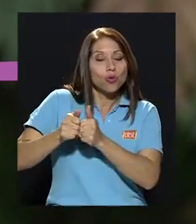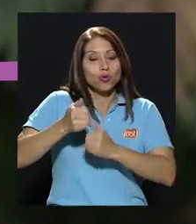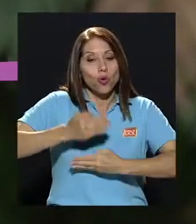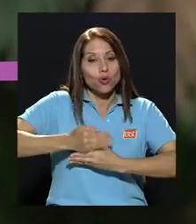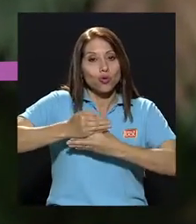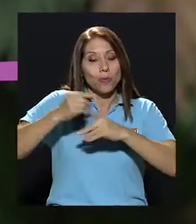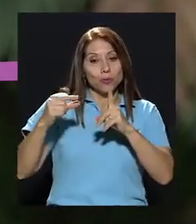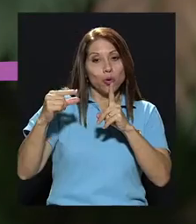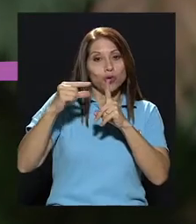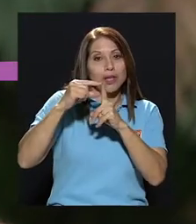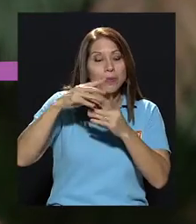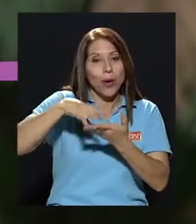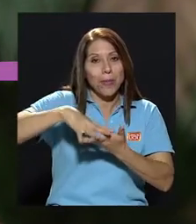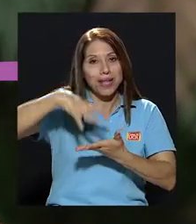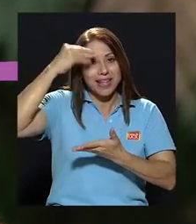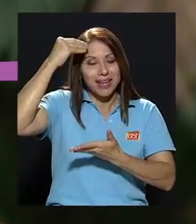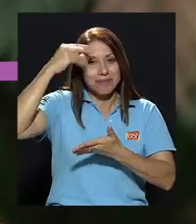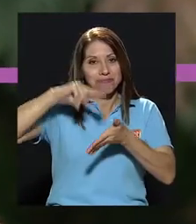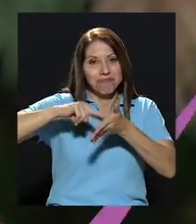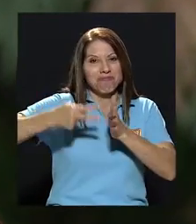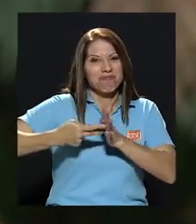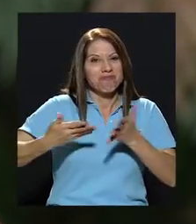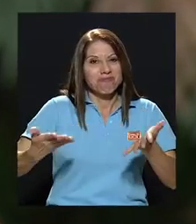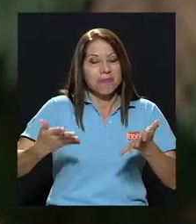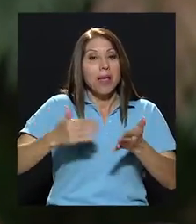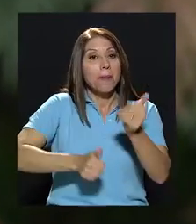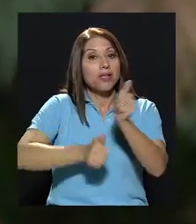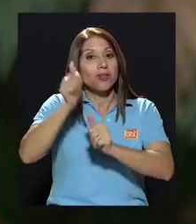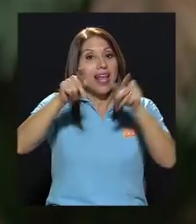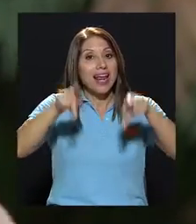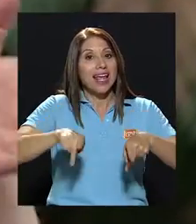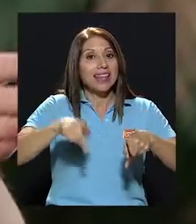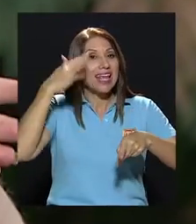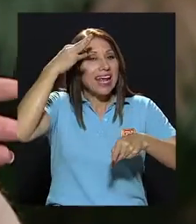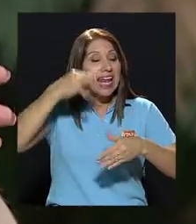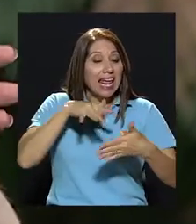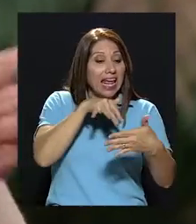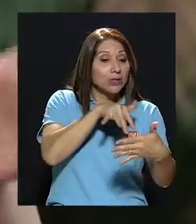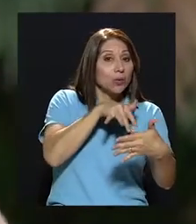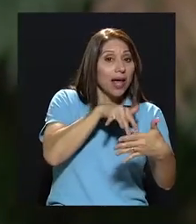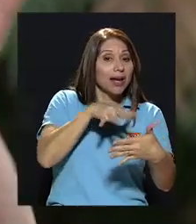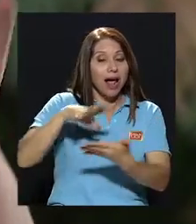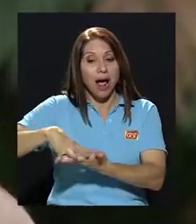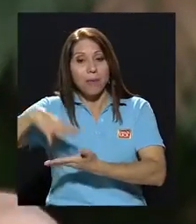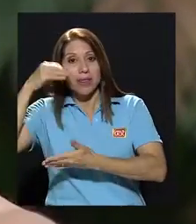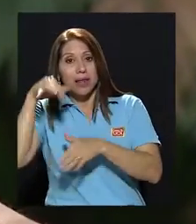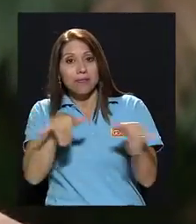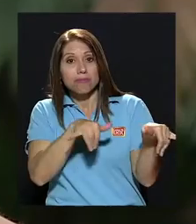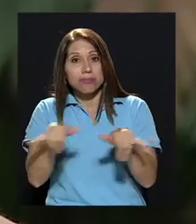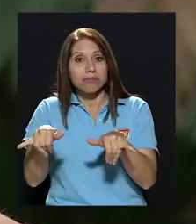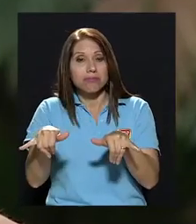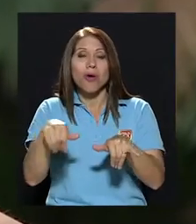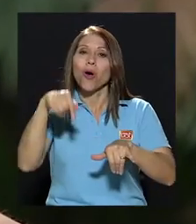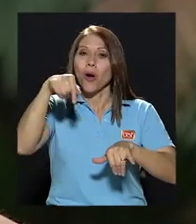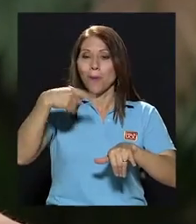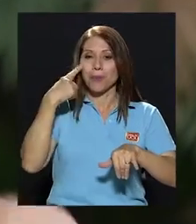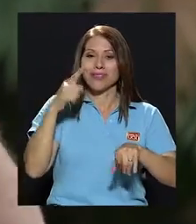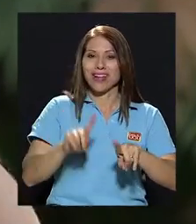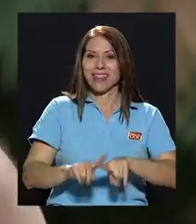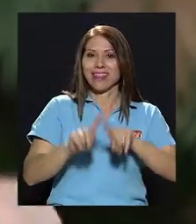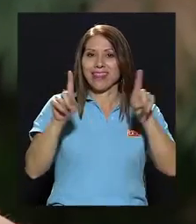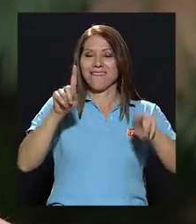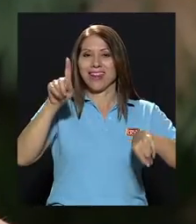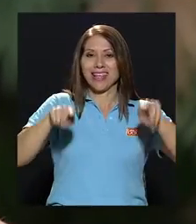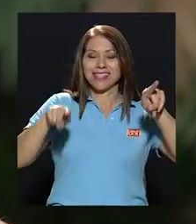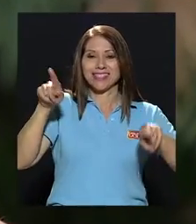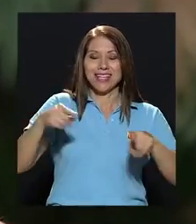este concepto de aprender, porque la mayoría de la gente piensa que estudiar y aprender es lo mismo y hoy vamos a tratar de ver muchas diferencias